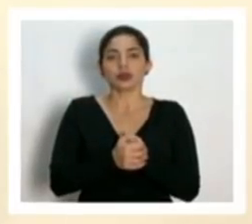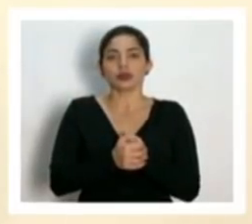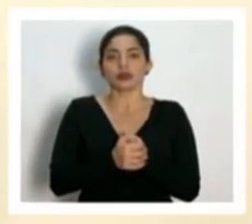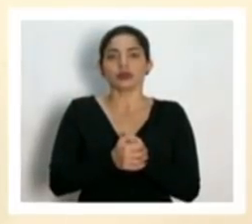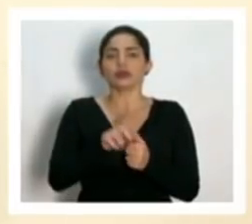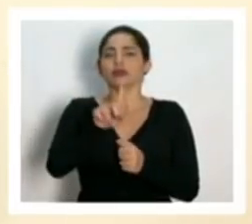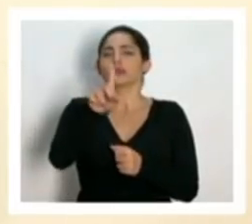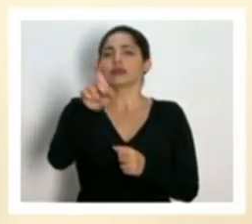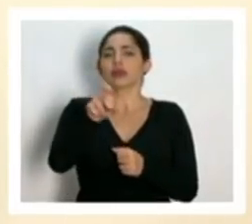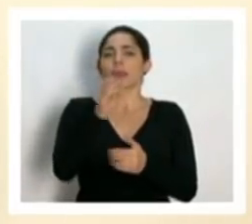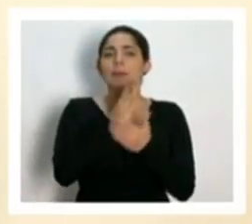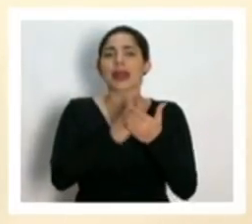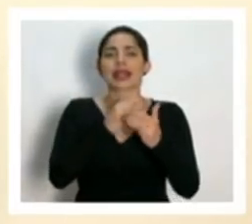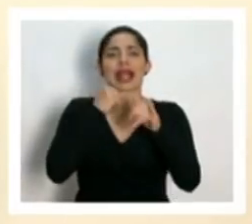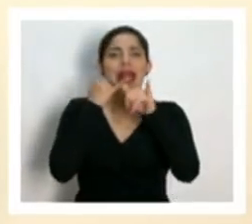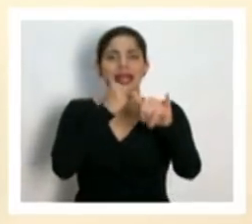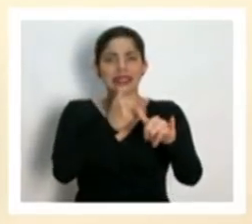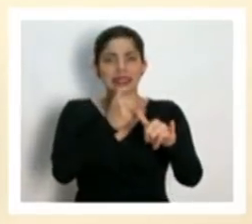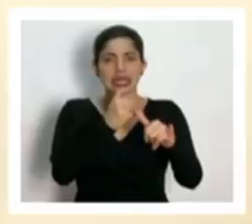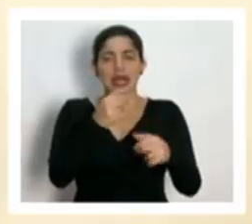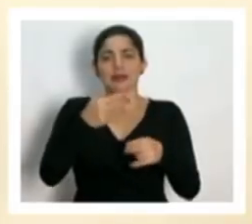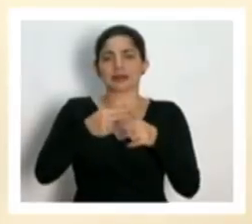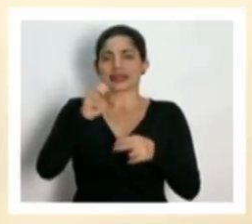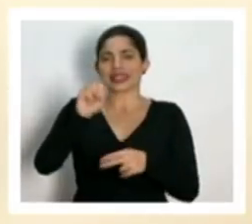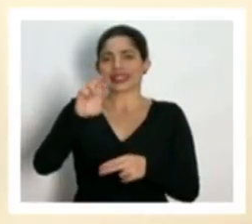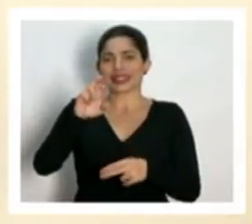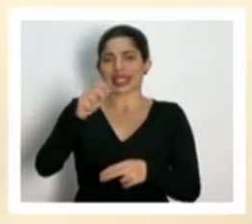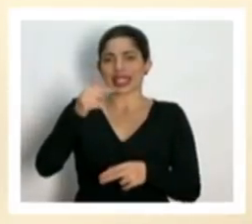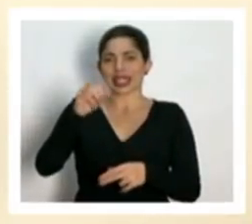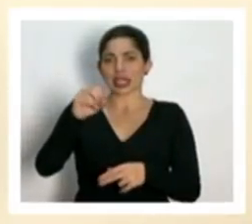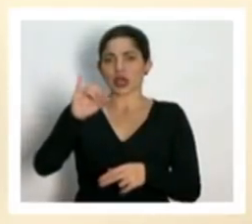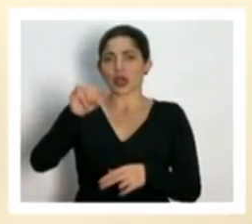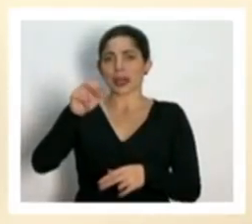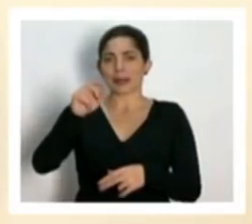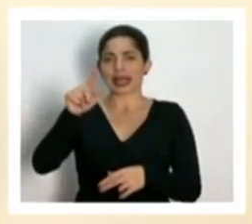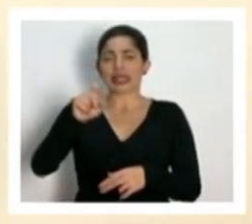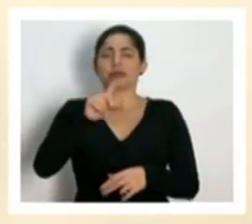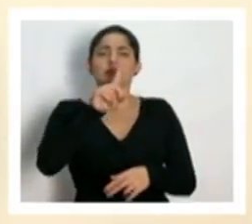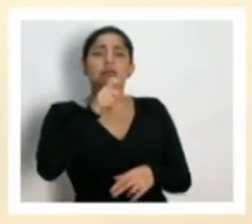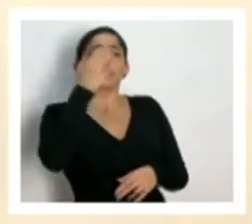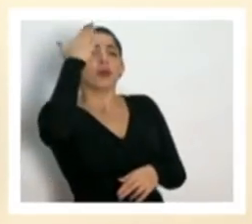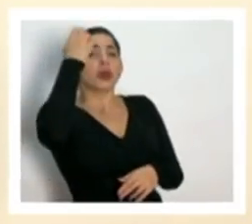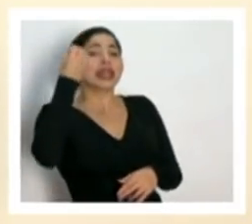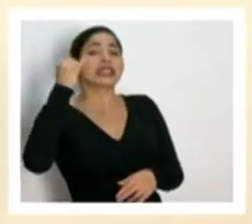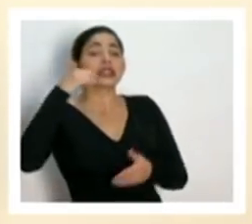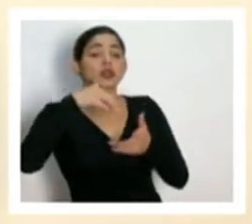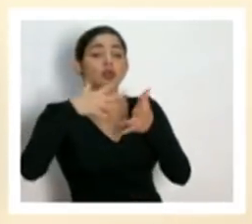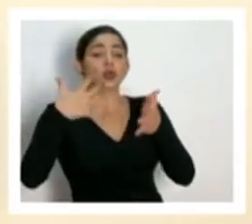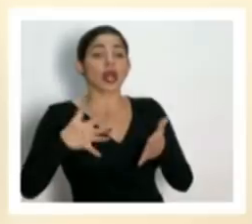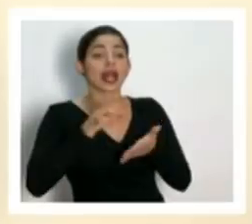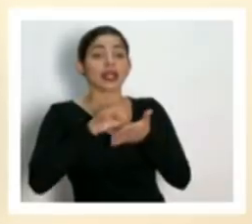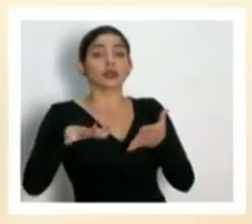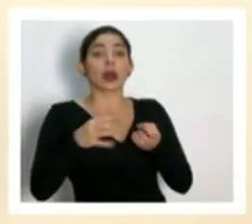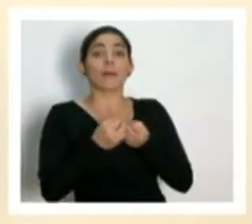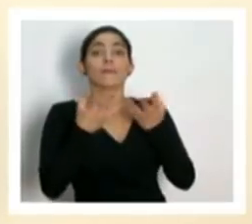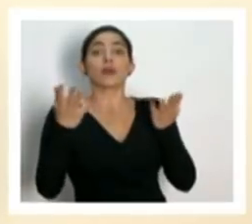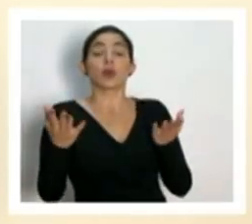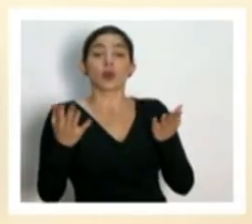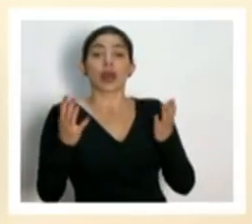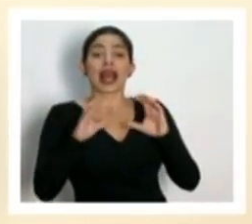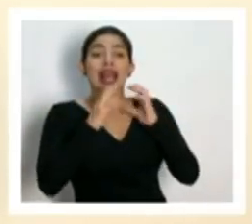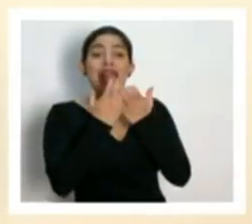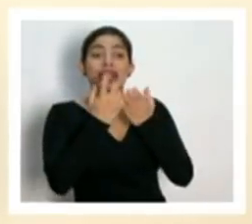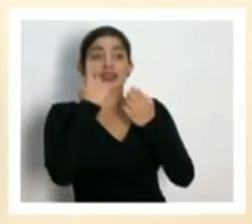Una pregunta del diario Extra, de Sergio Jiménez, la primera es, ¿por qué si hay estudiantes de escuelas públicas que reciben clases de manera